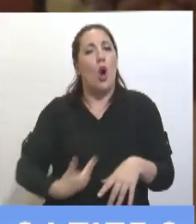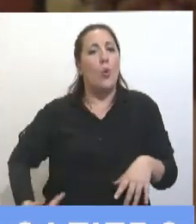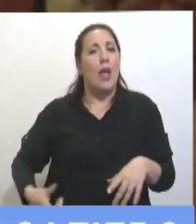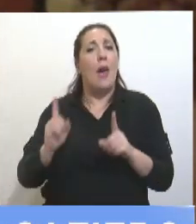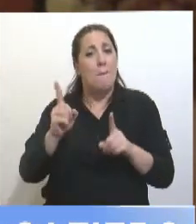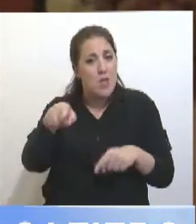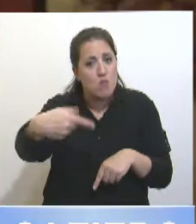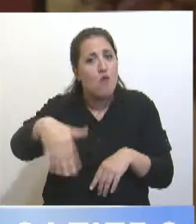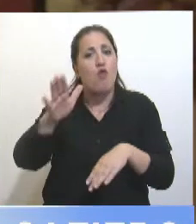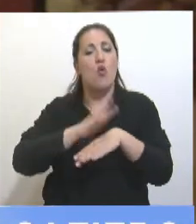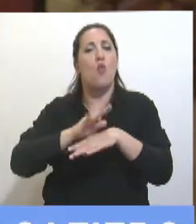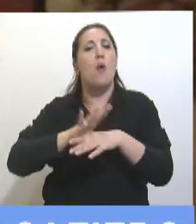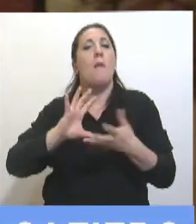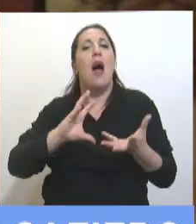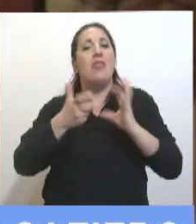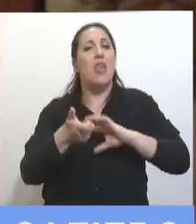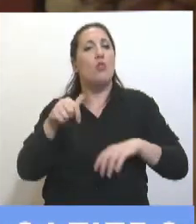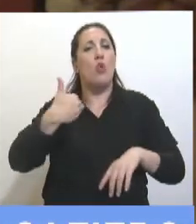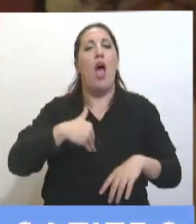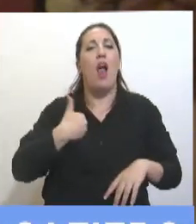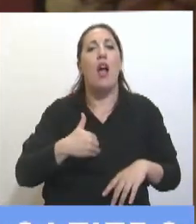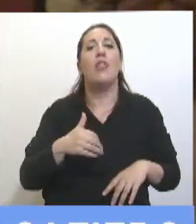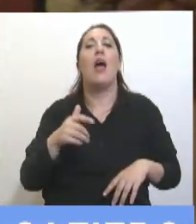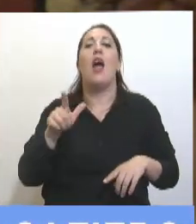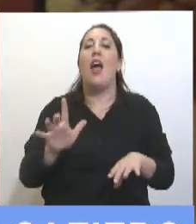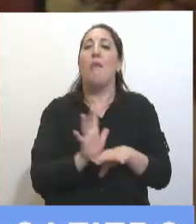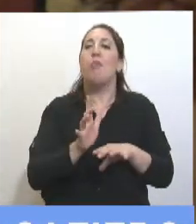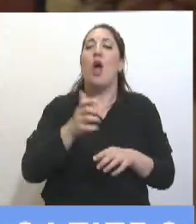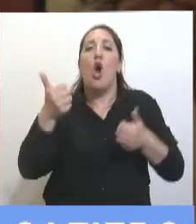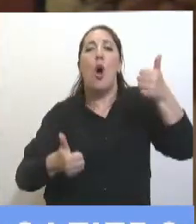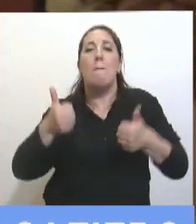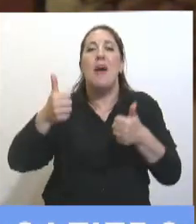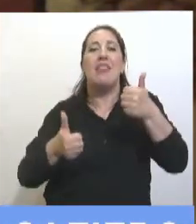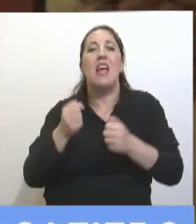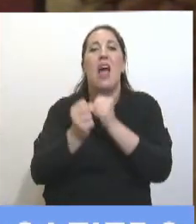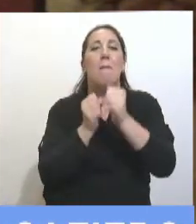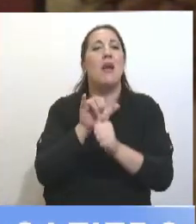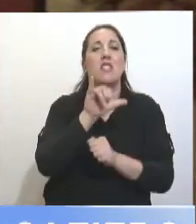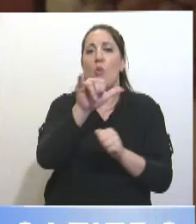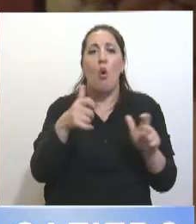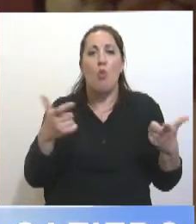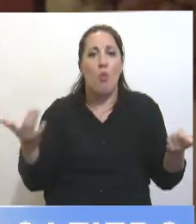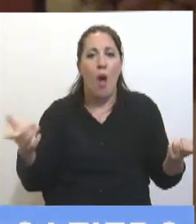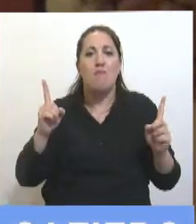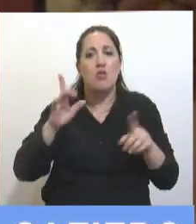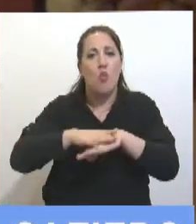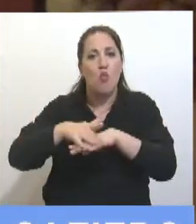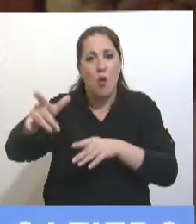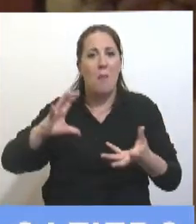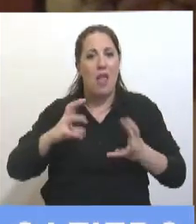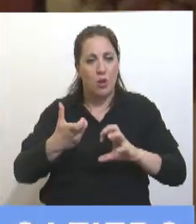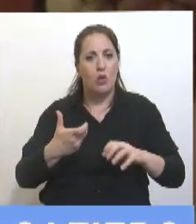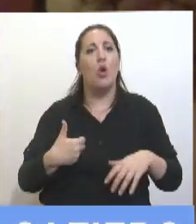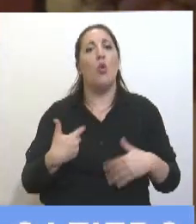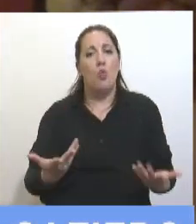destruyó las opciones que Argentina tenga una competitividad aérea. Y bueno, vamos a fortalecer